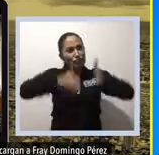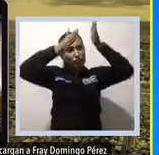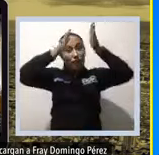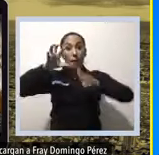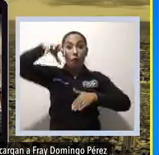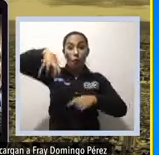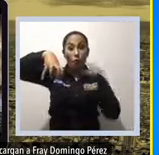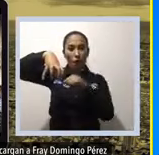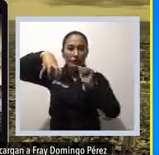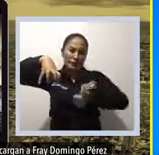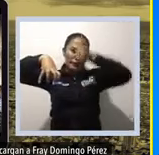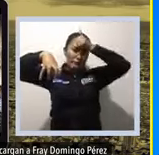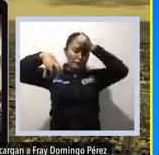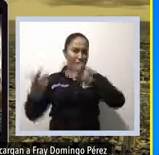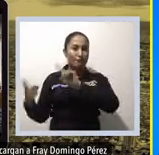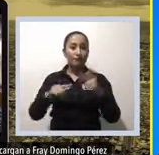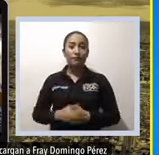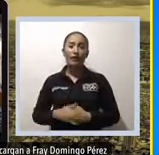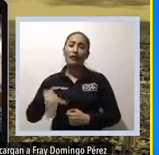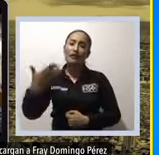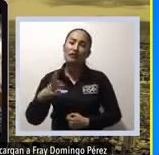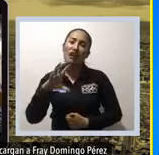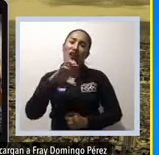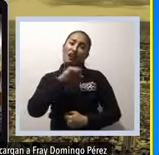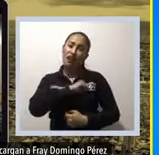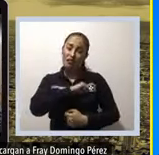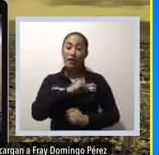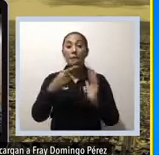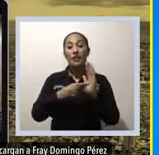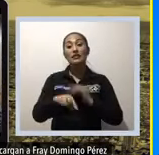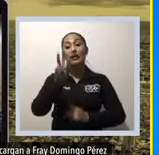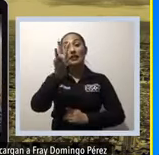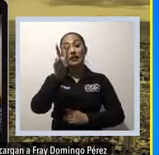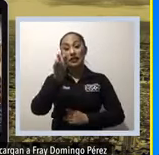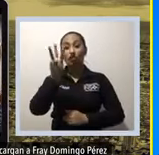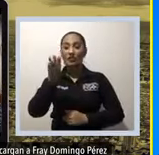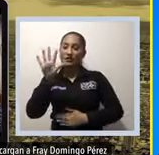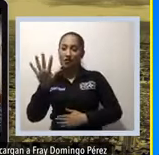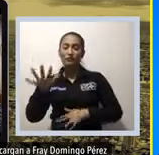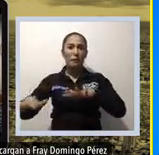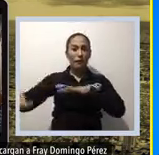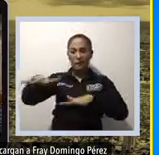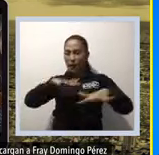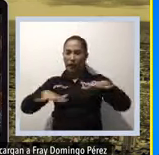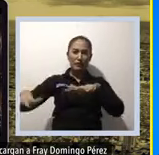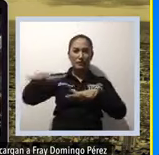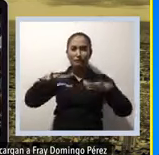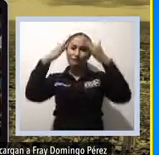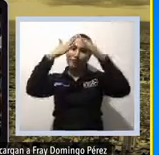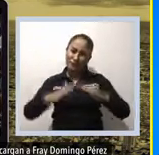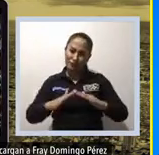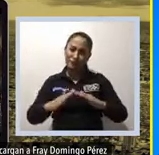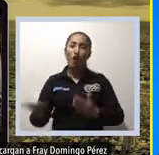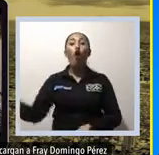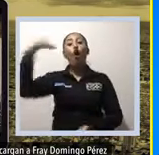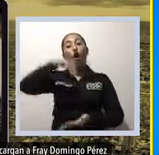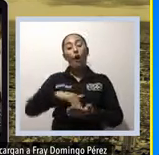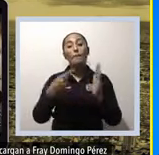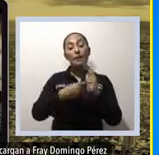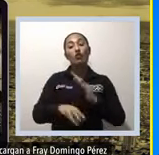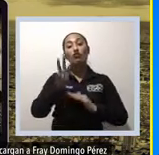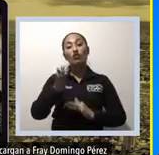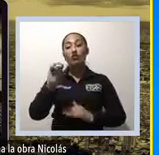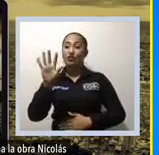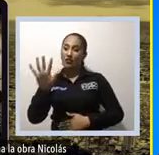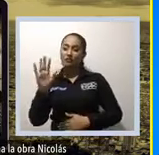derribarla parcialmente. Para 1807 encargan a Fray Domingo Pérez de Pérez, su construcción, y él trabaja en ella hasta